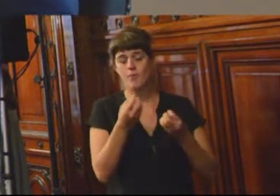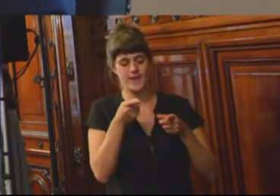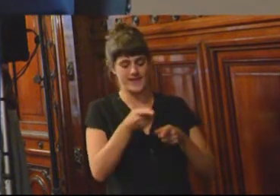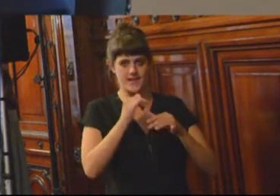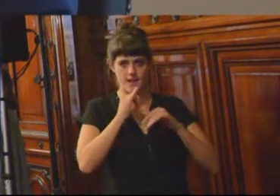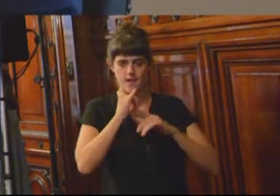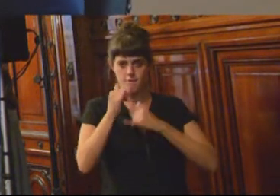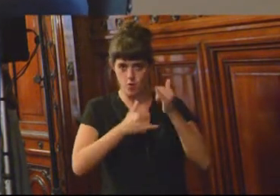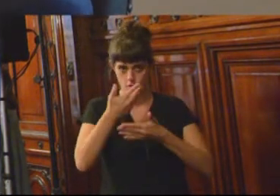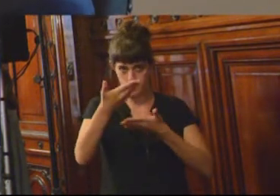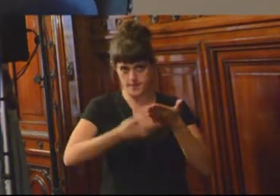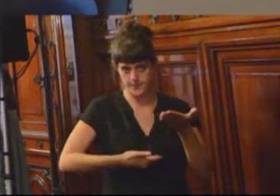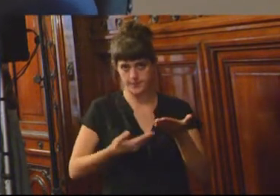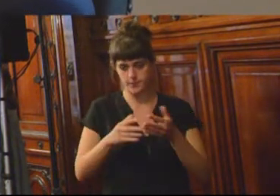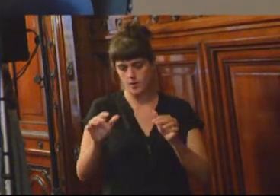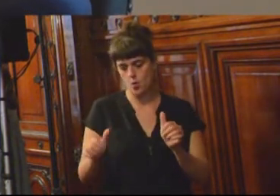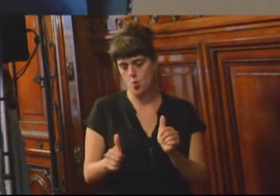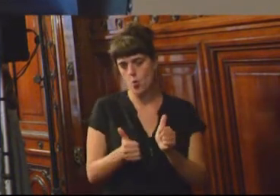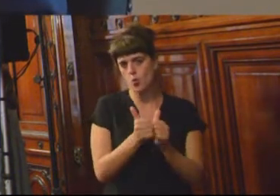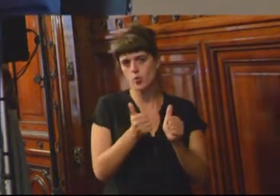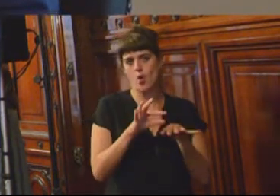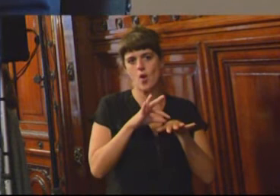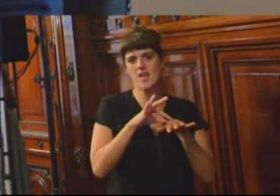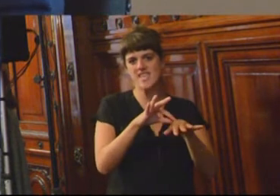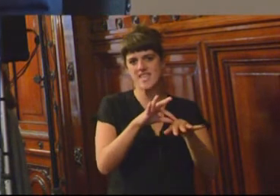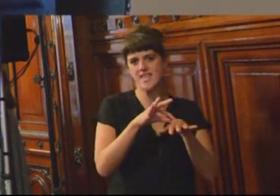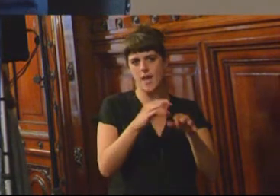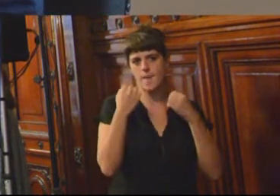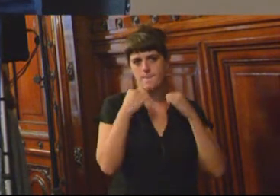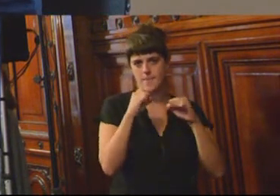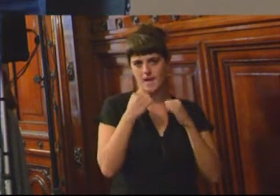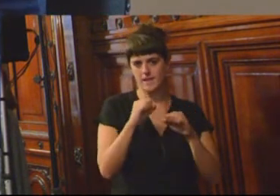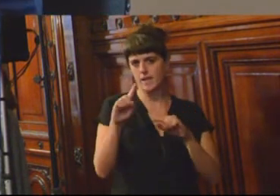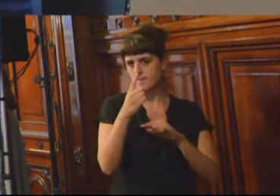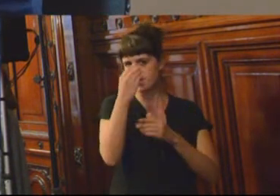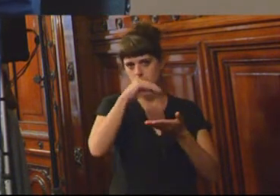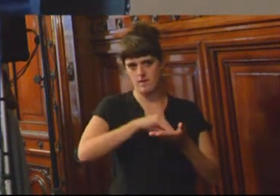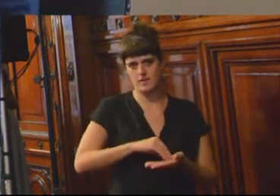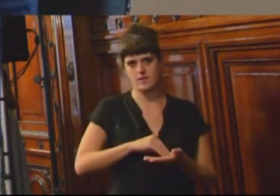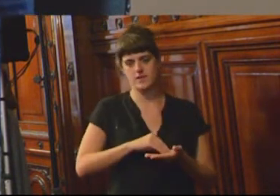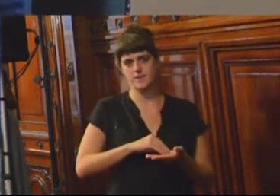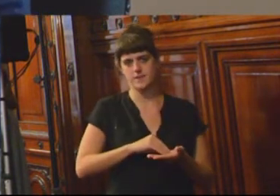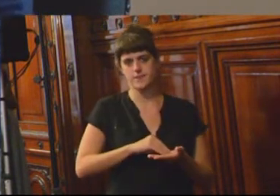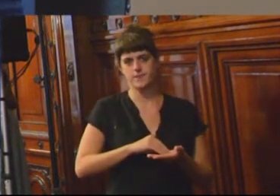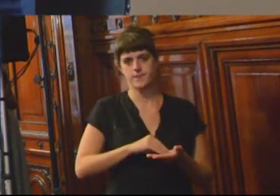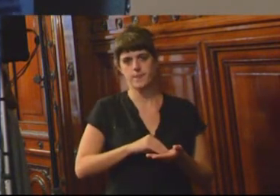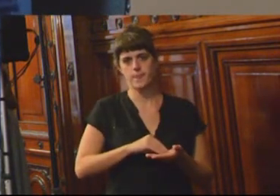que acompaña la guía práctica, por primera vez, ahora van a escuchar, por primera vez la Comisión